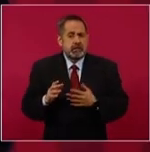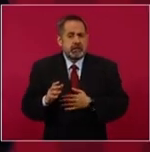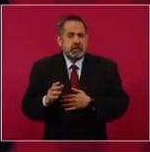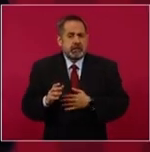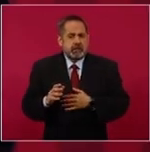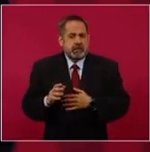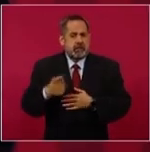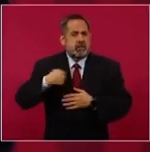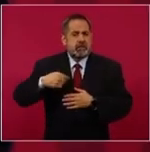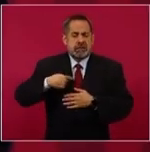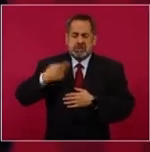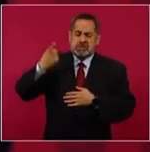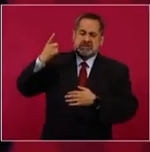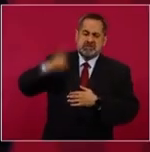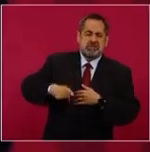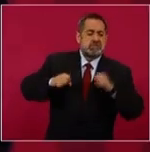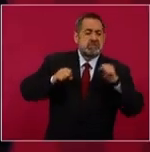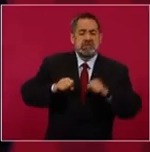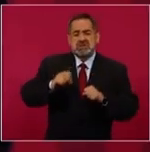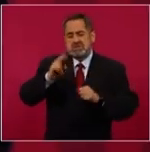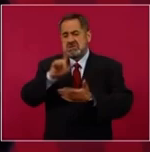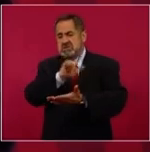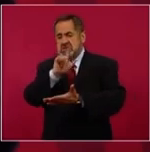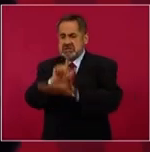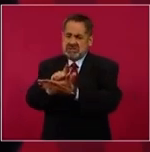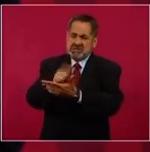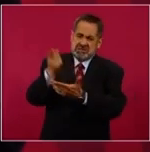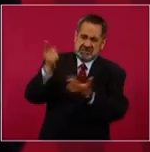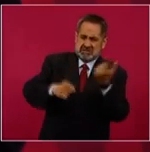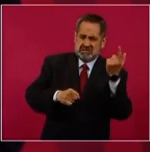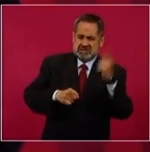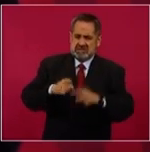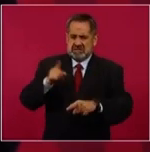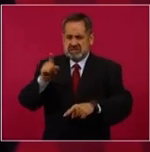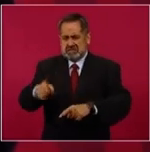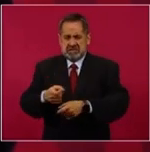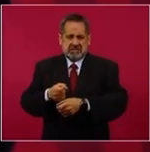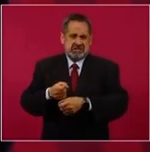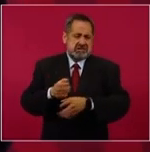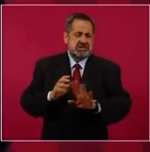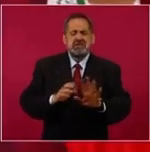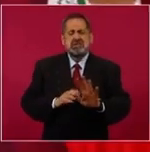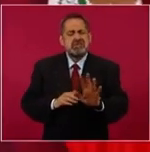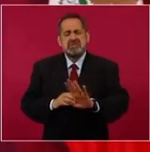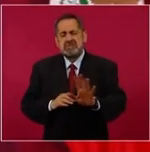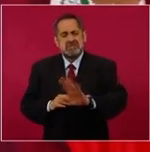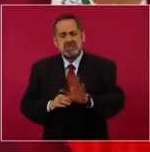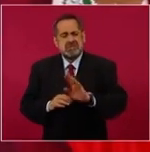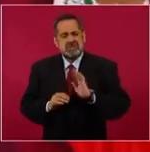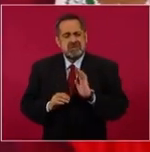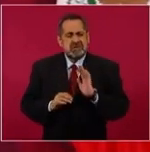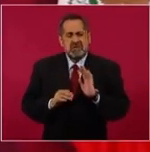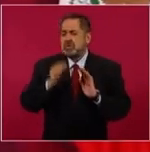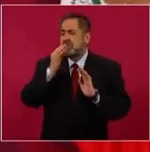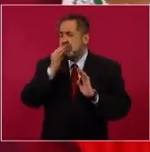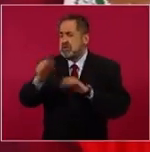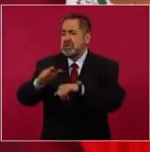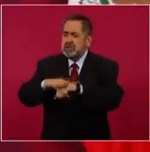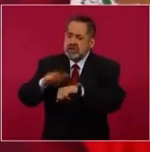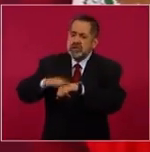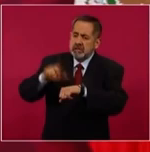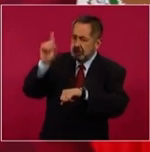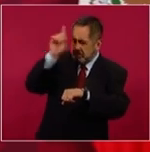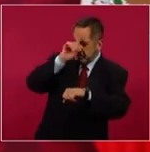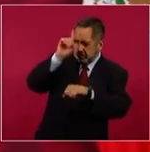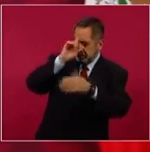autoritarismo, sin aplicar políticas como lo